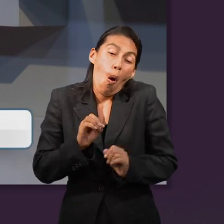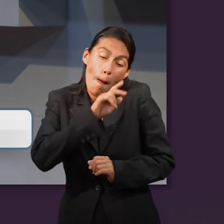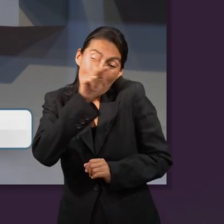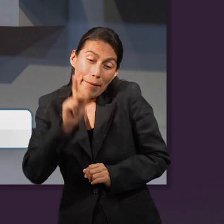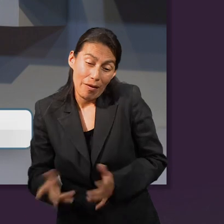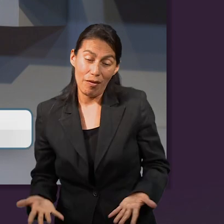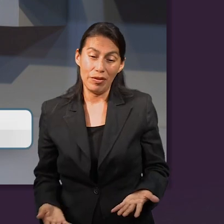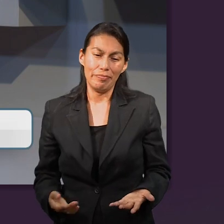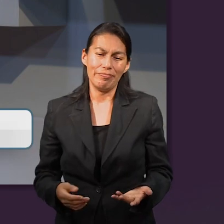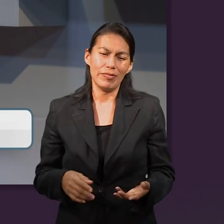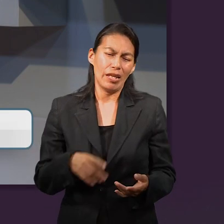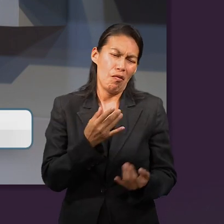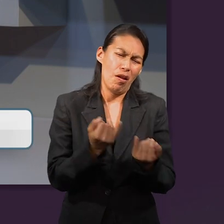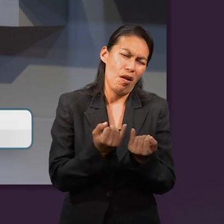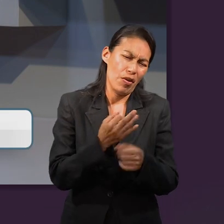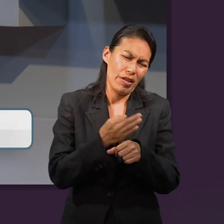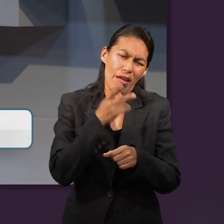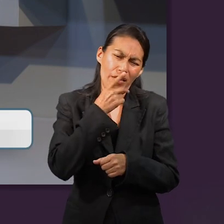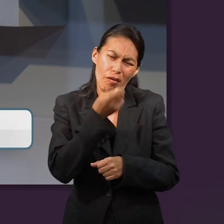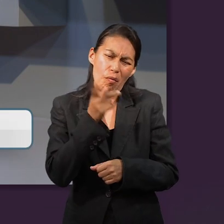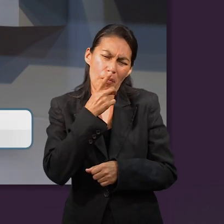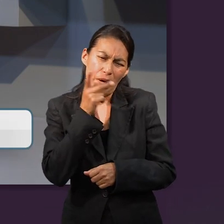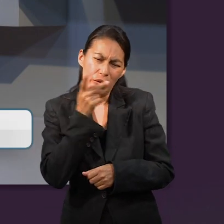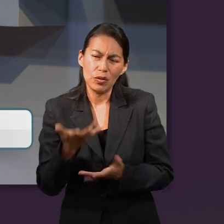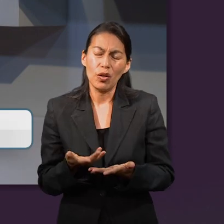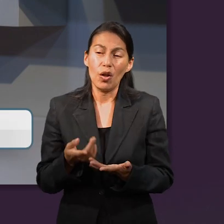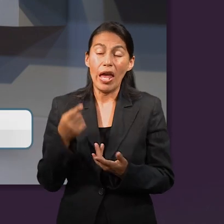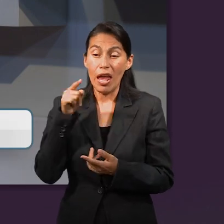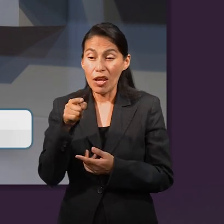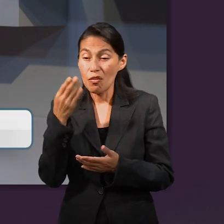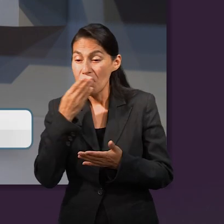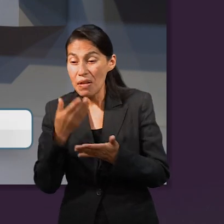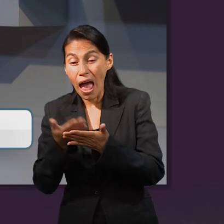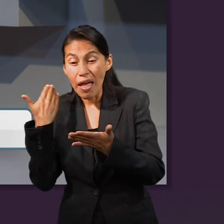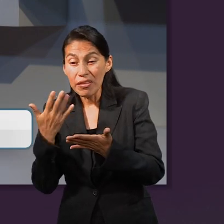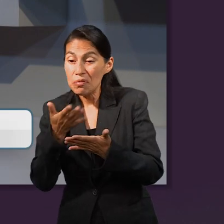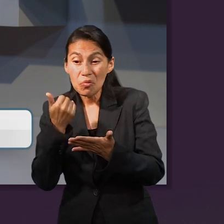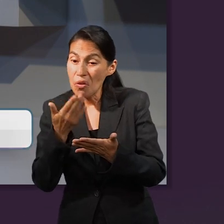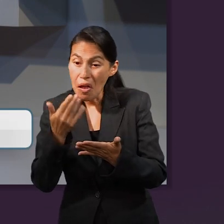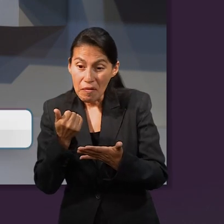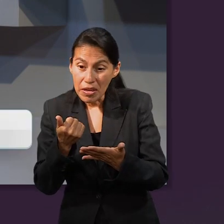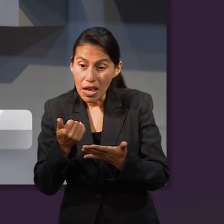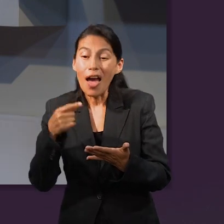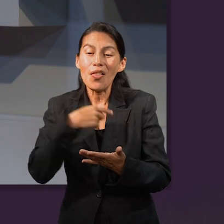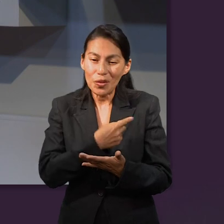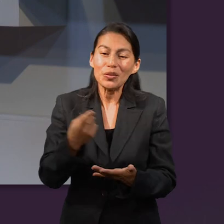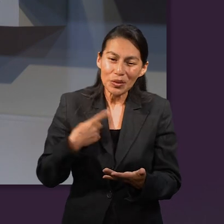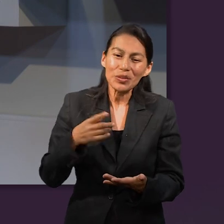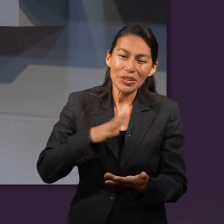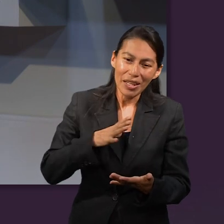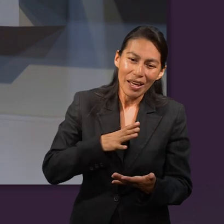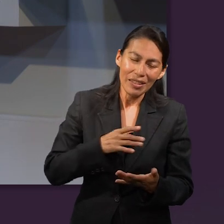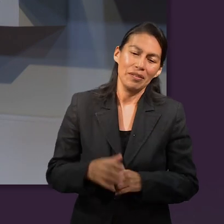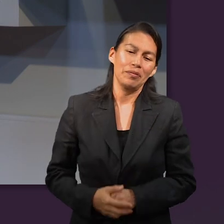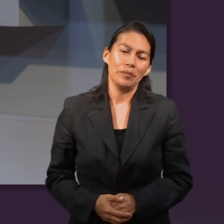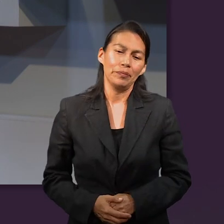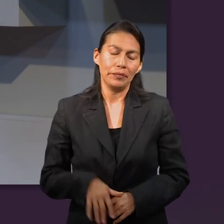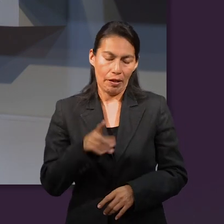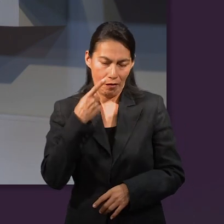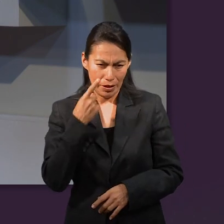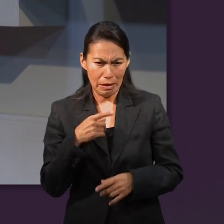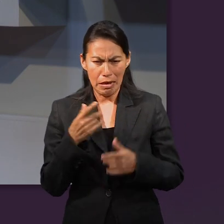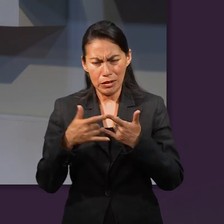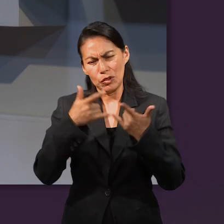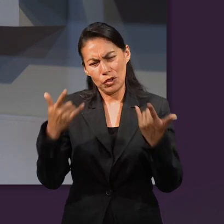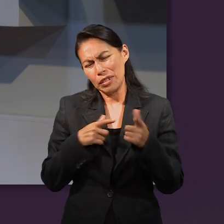porque ellos tenían menos luz, como nos dijo el experto. Nosotros tenemos la palabra de Dios ya aquí escrita y ellos no la tenían de esa forma. Pero